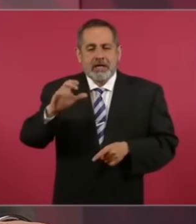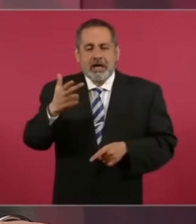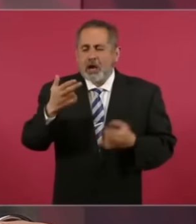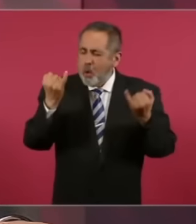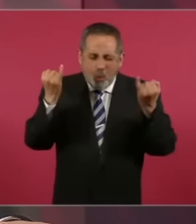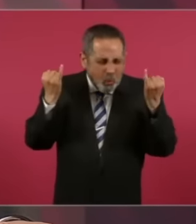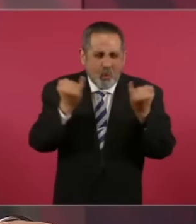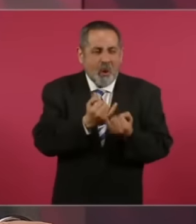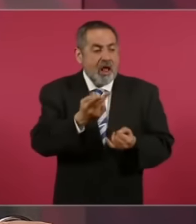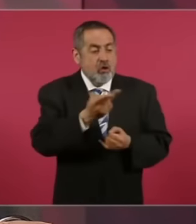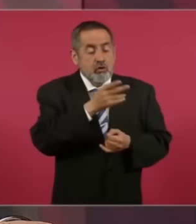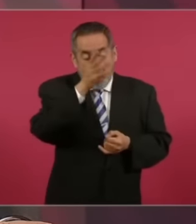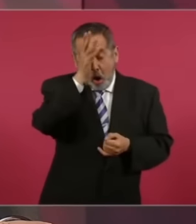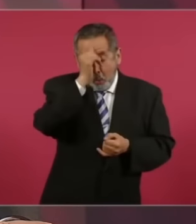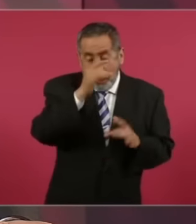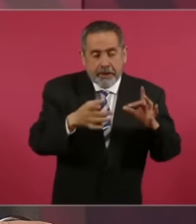acuerdo igual